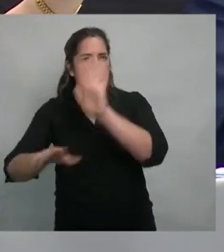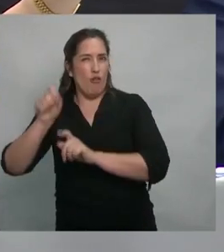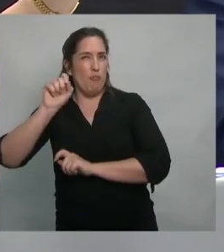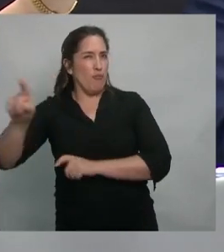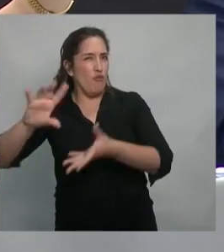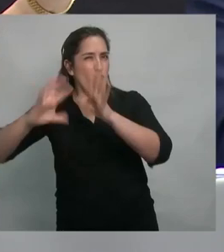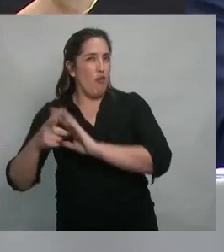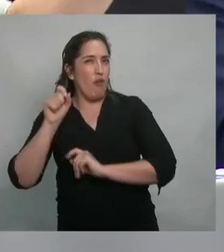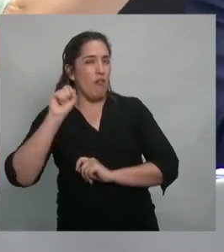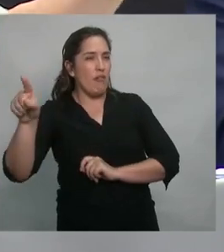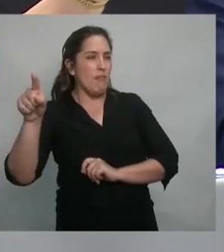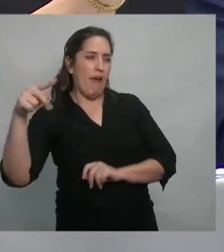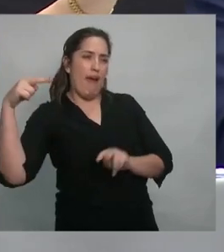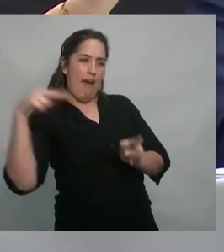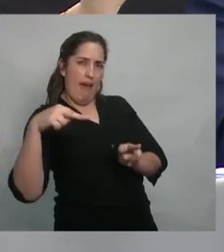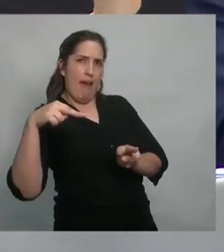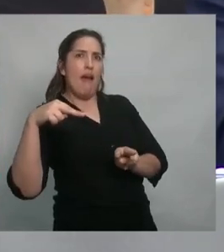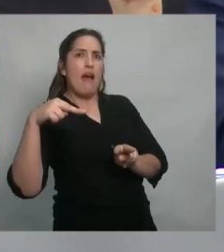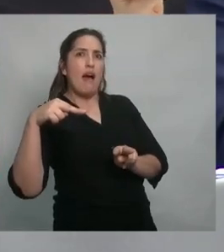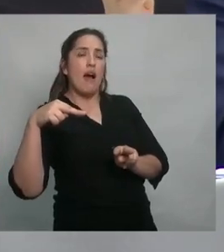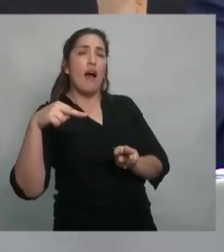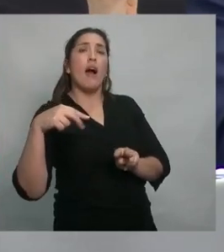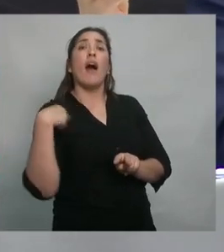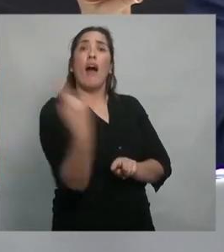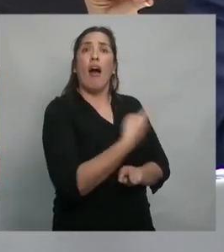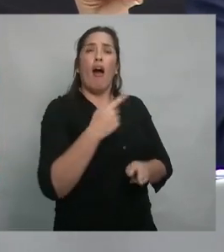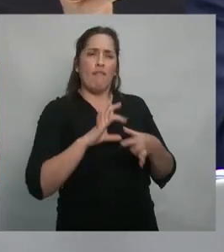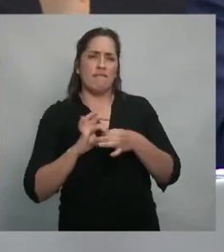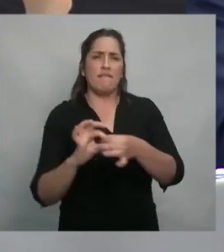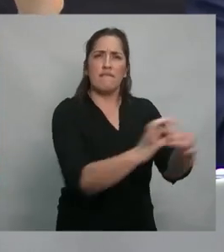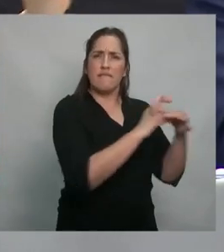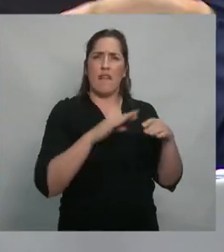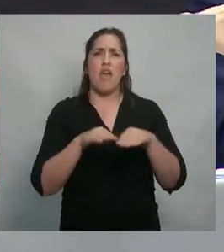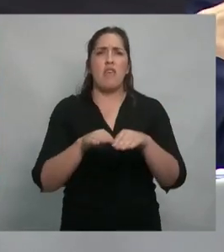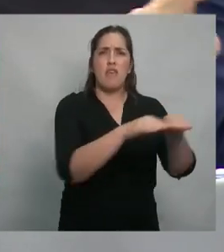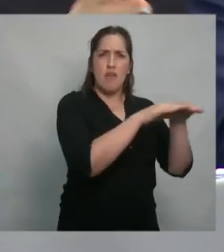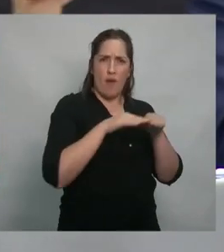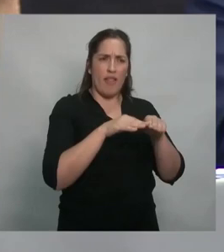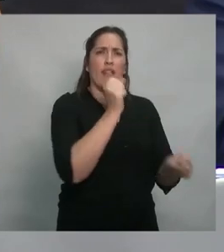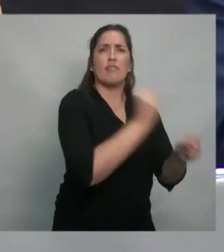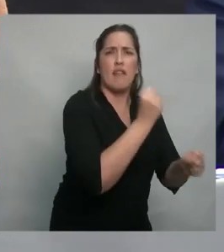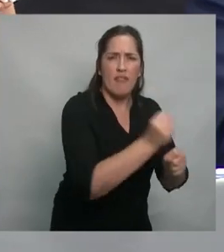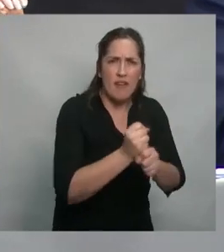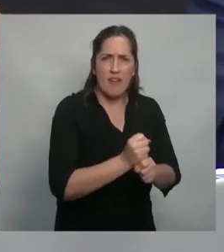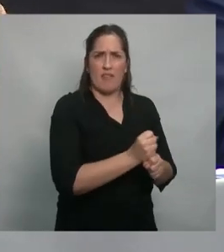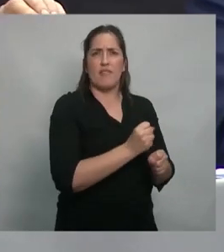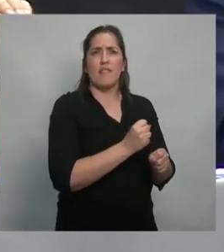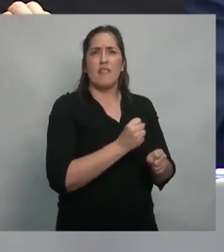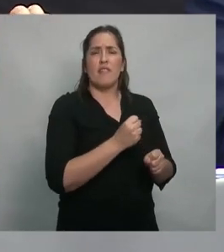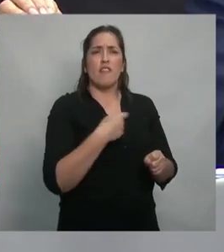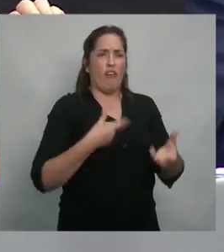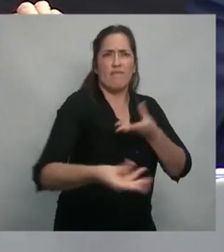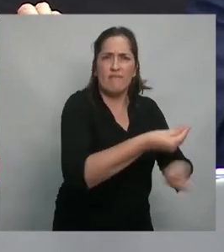Entonces, de la igualdad que devenía en solidaridad entre los trabajadores, en